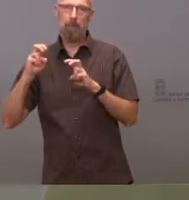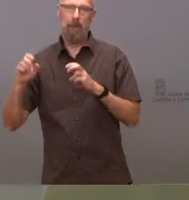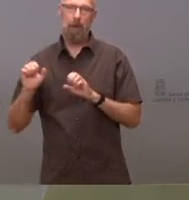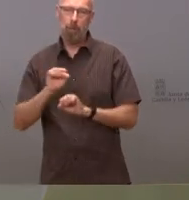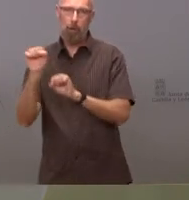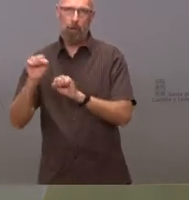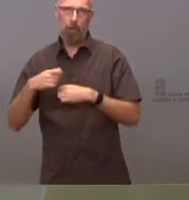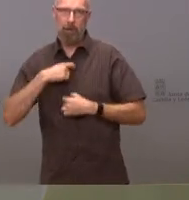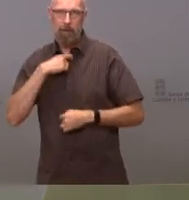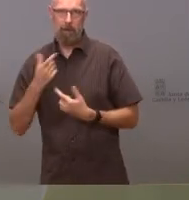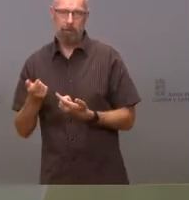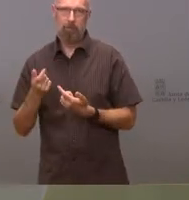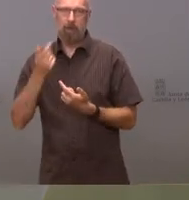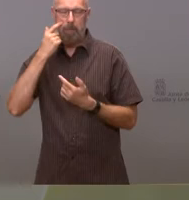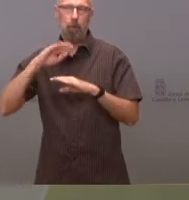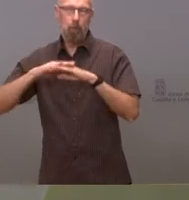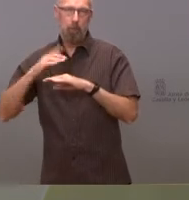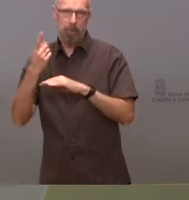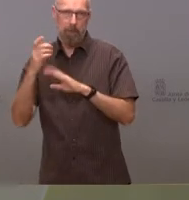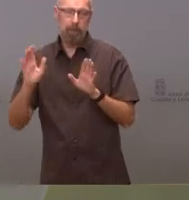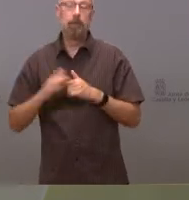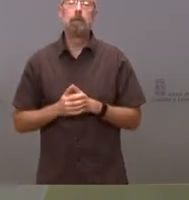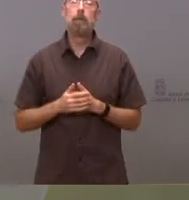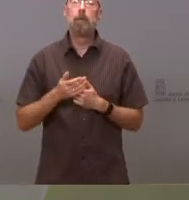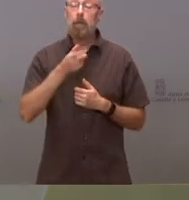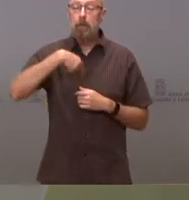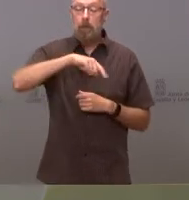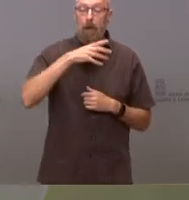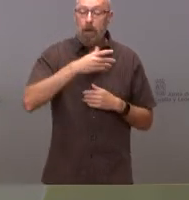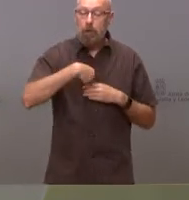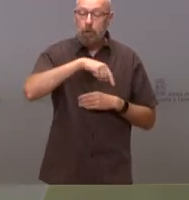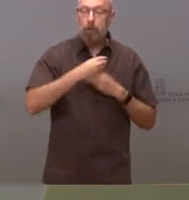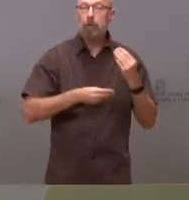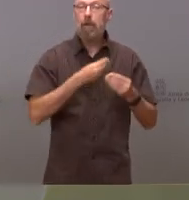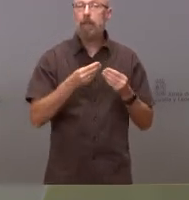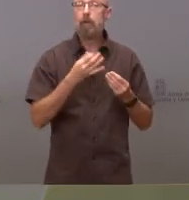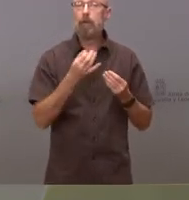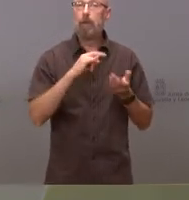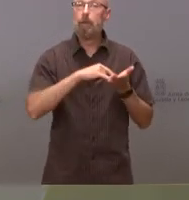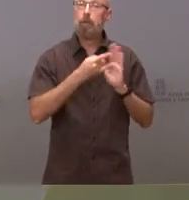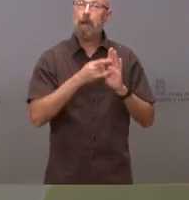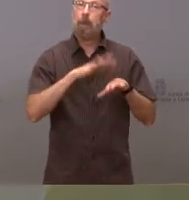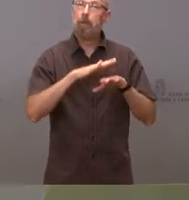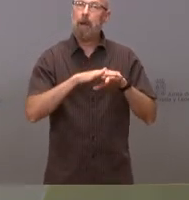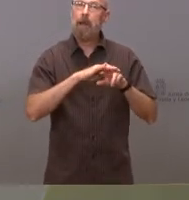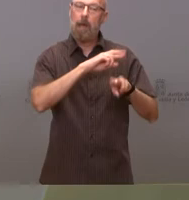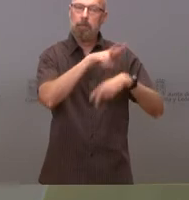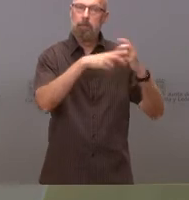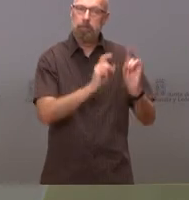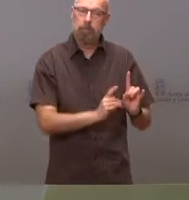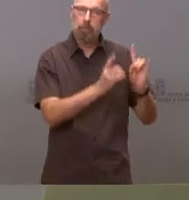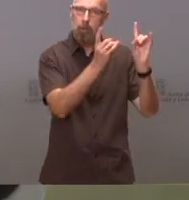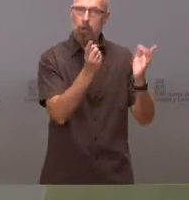nosotros lo que estamos trabajando, y ya lo ha anunciado el portavoz, en un plan de restauración, un plan de restauración complejo, que en su momento